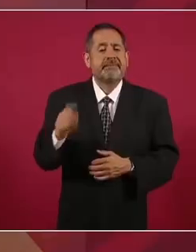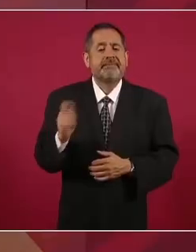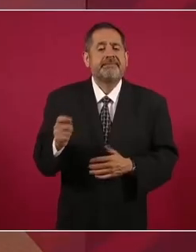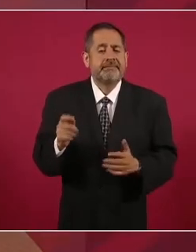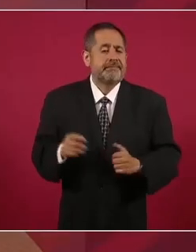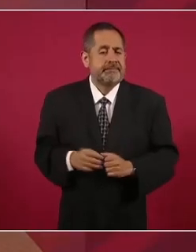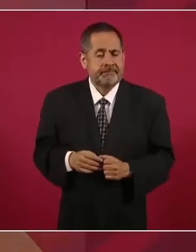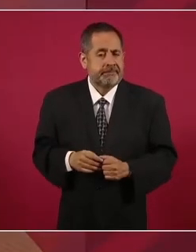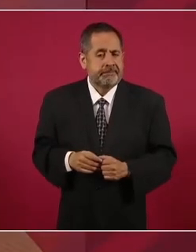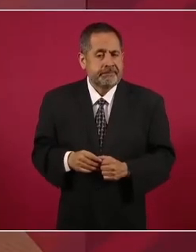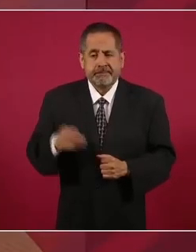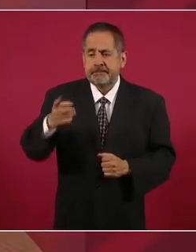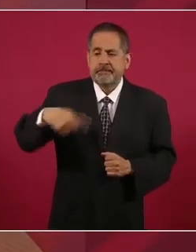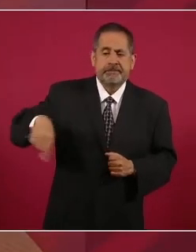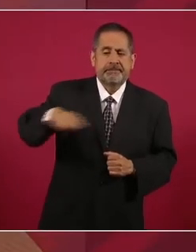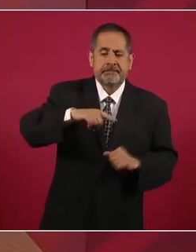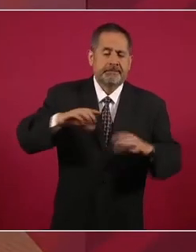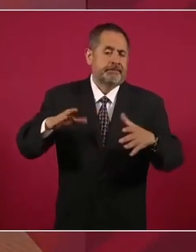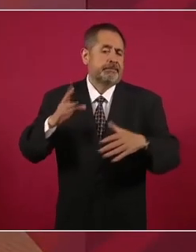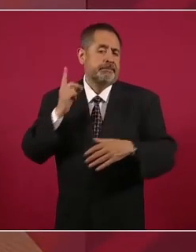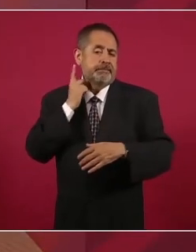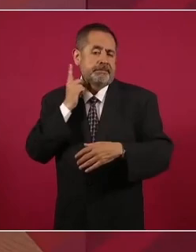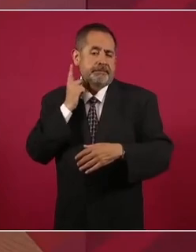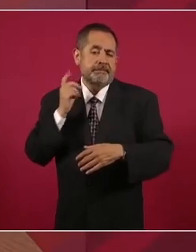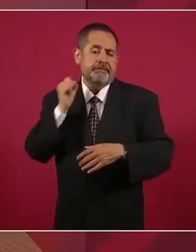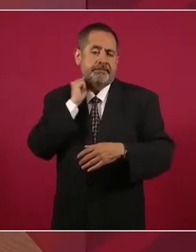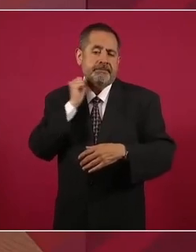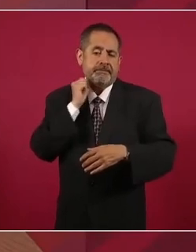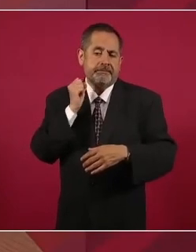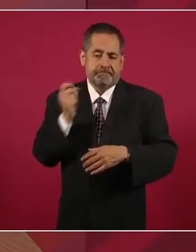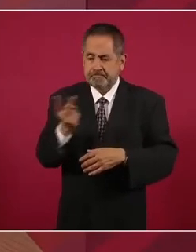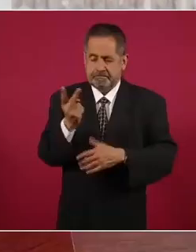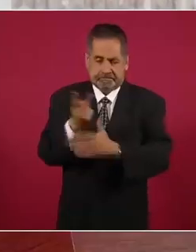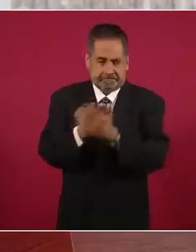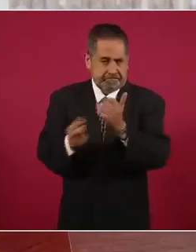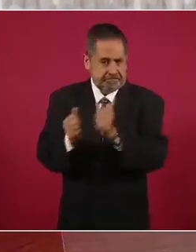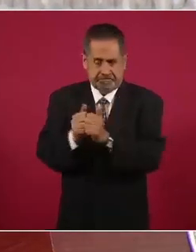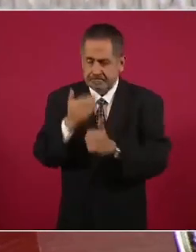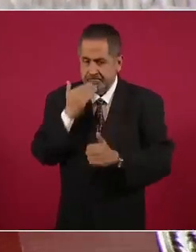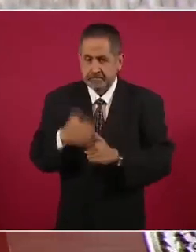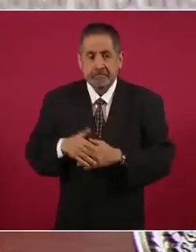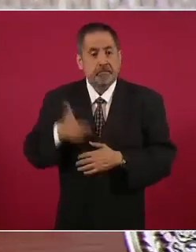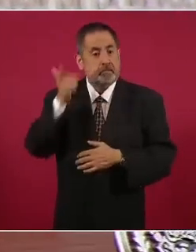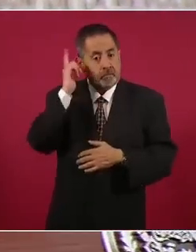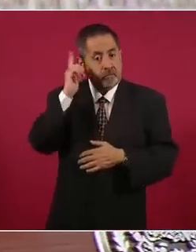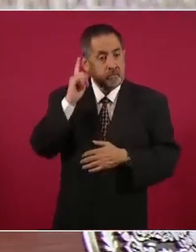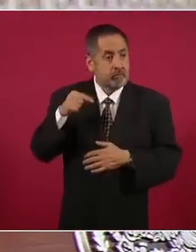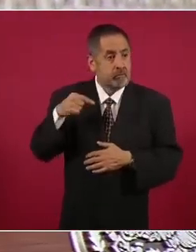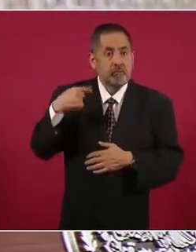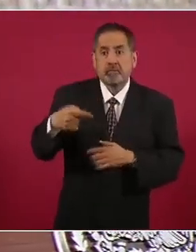de los legisladores y ojalá y los senadores